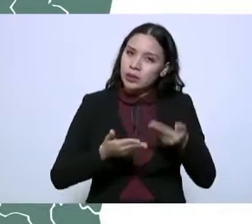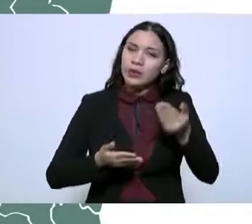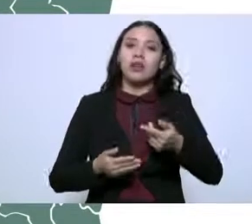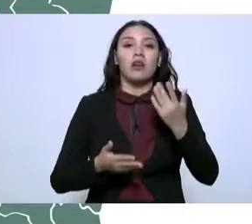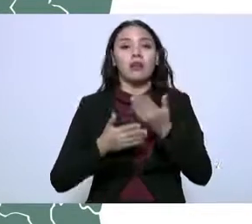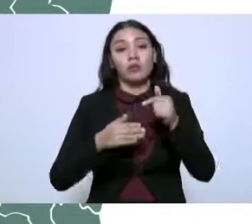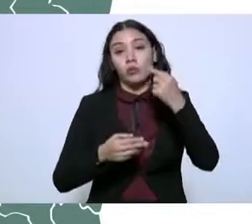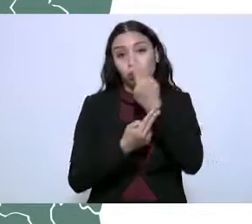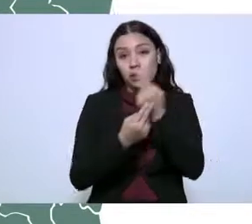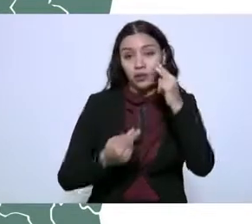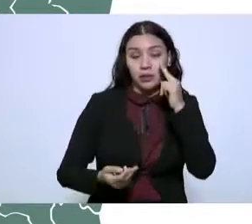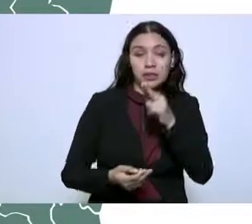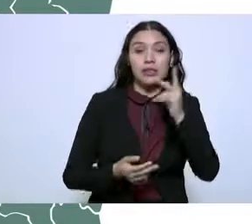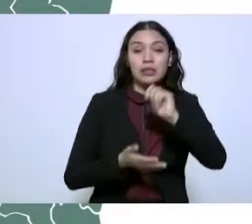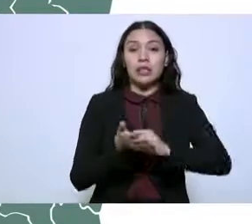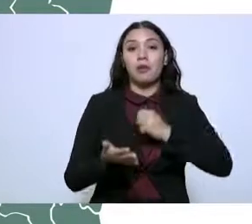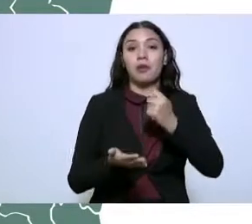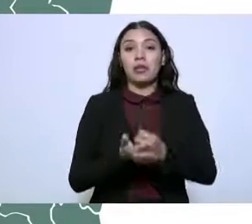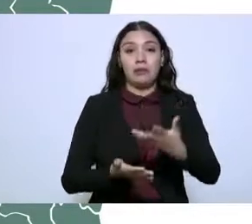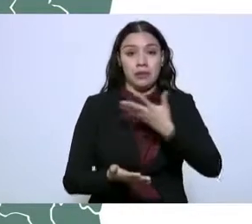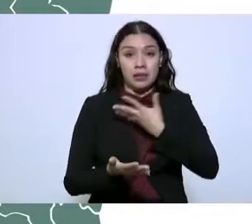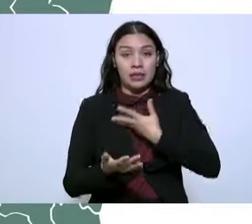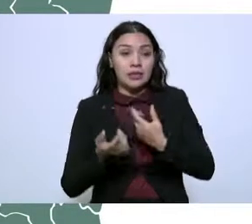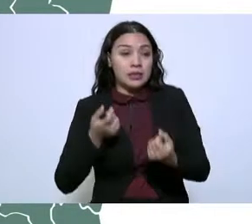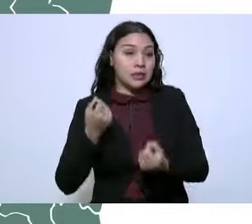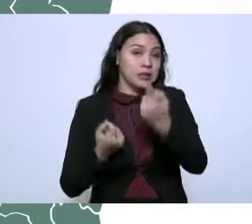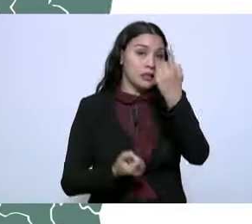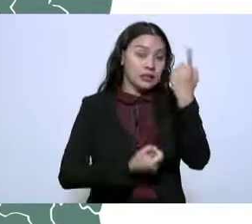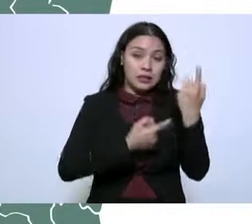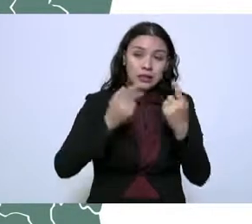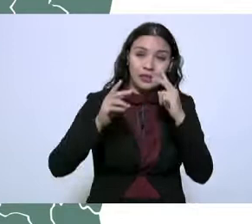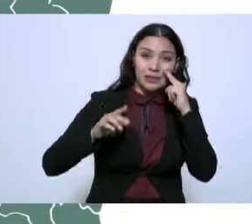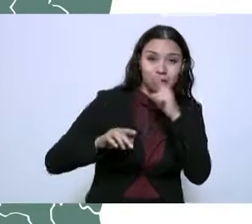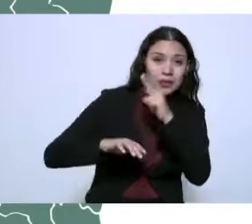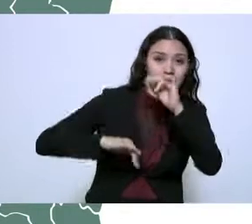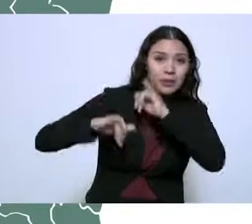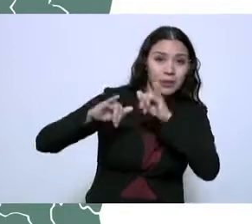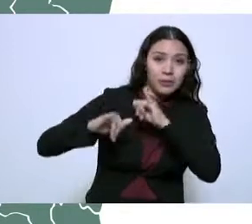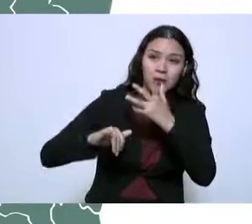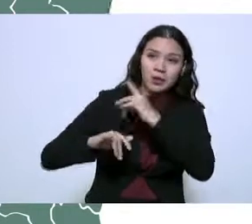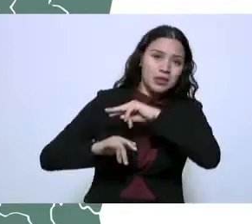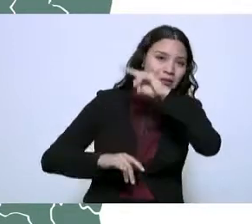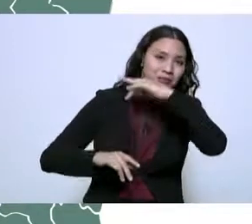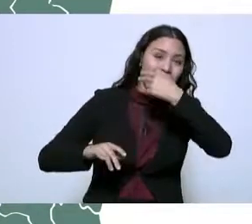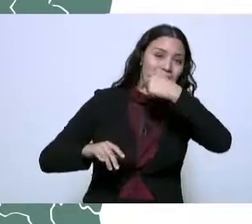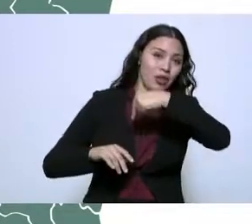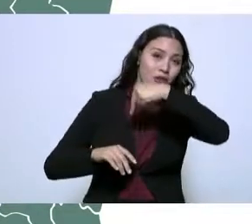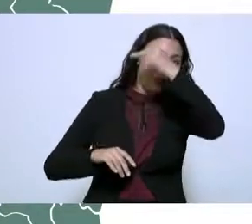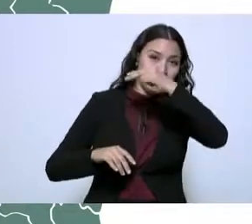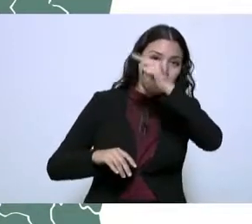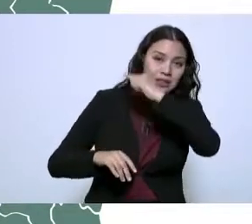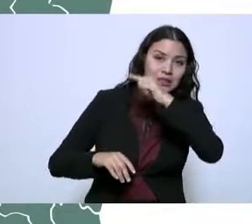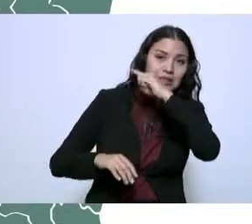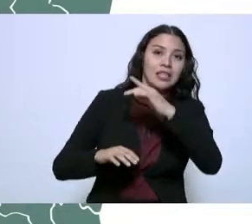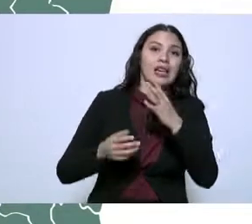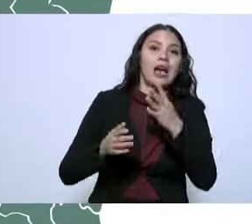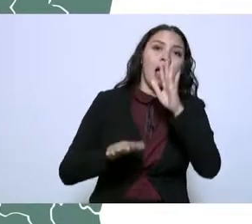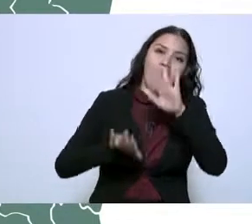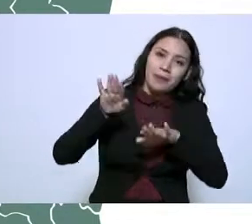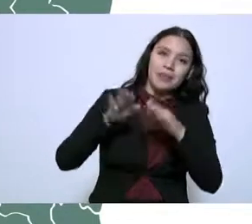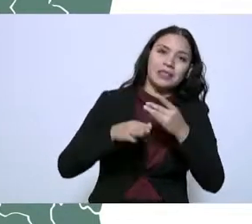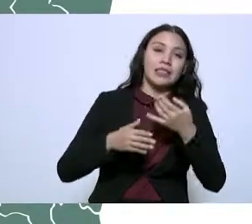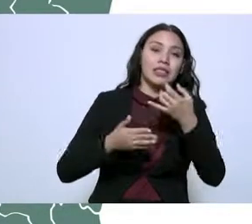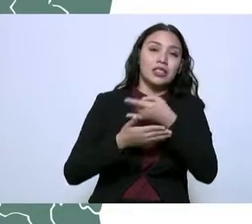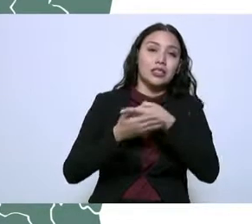Tamaulipas tiene municipios que entran dentro del programa de la frontera donde el